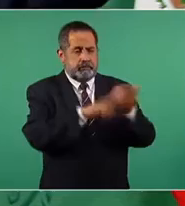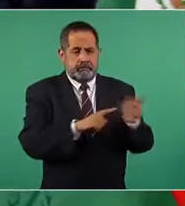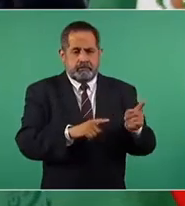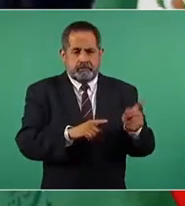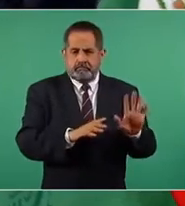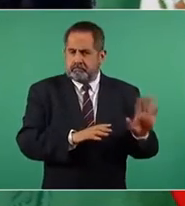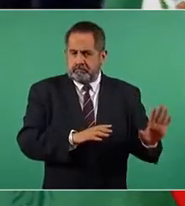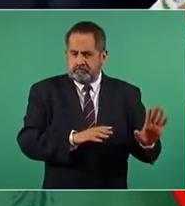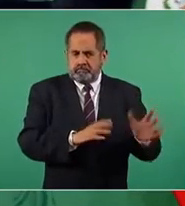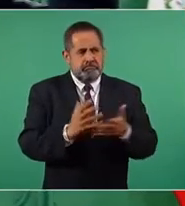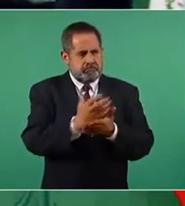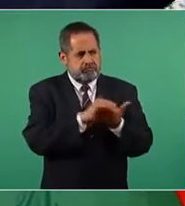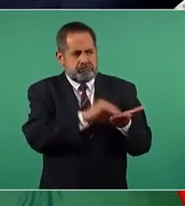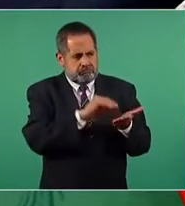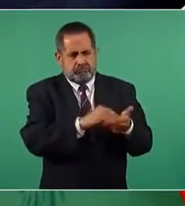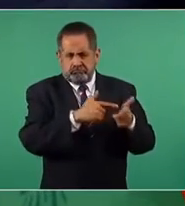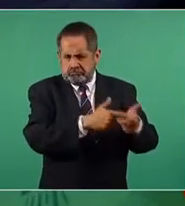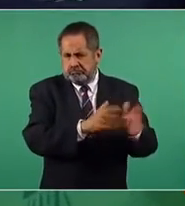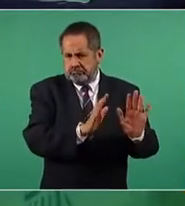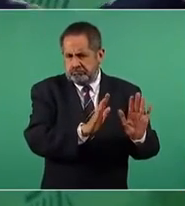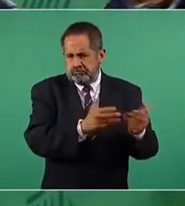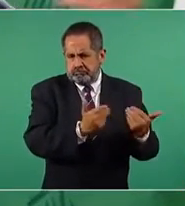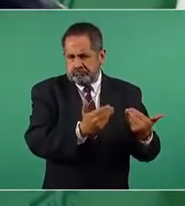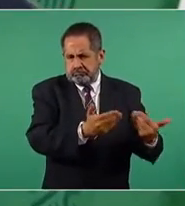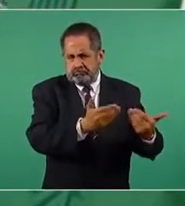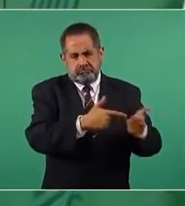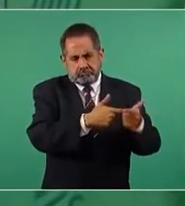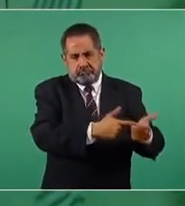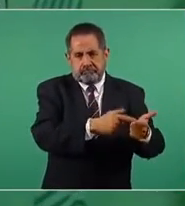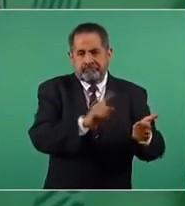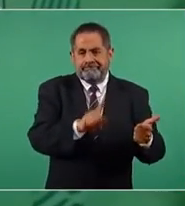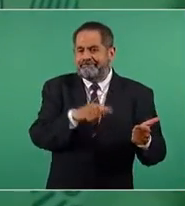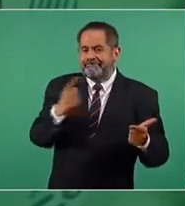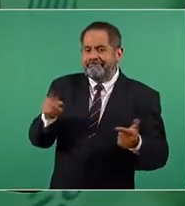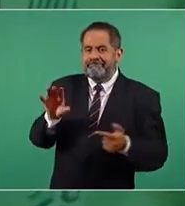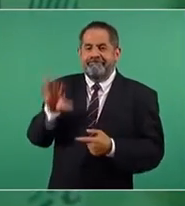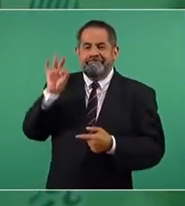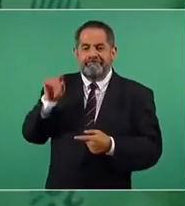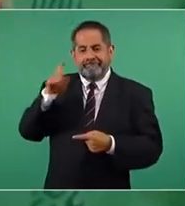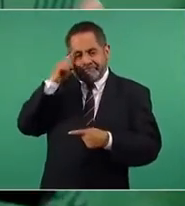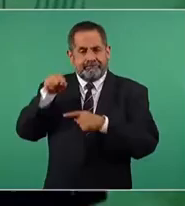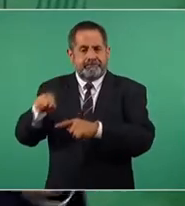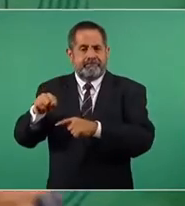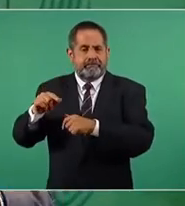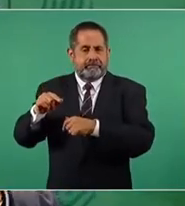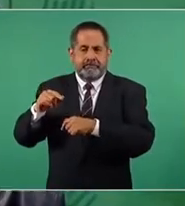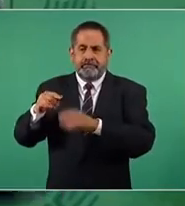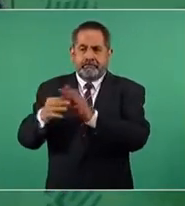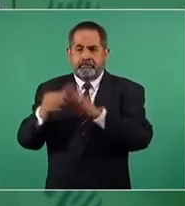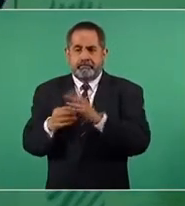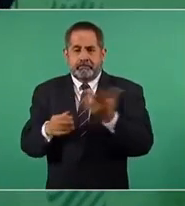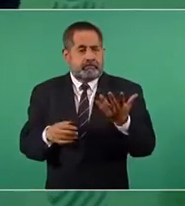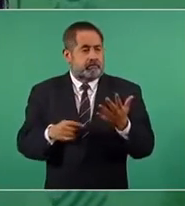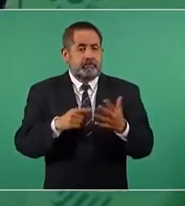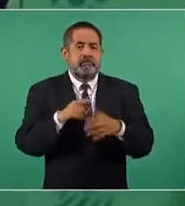particulares dejen de participar. Pero va a haber competencia porque no hay. Ese